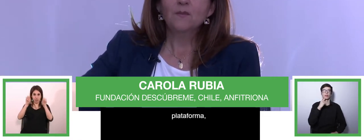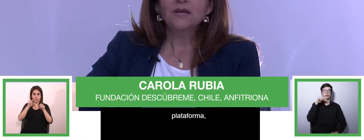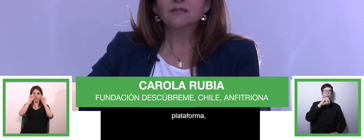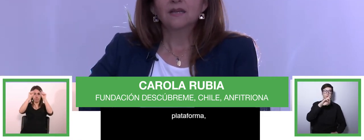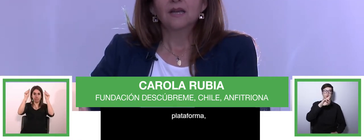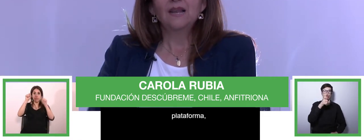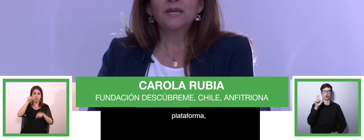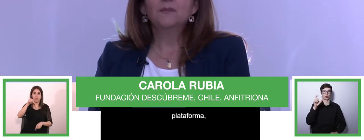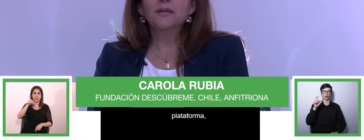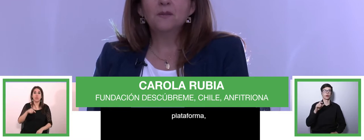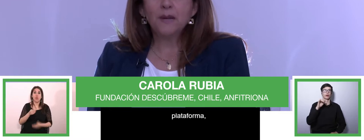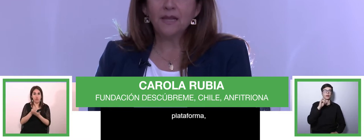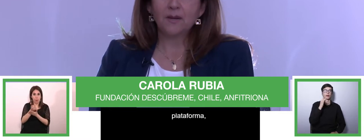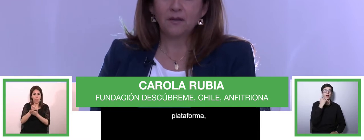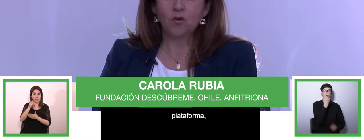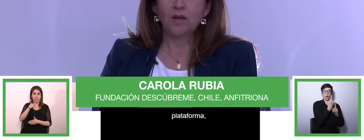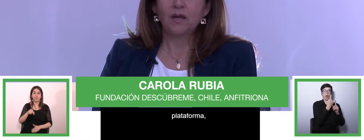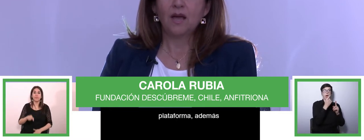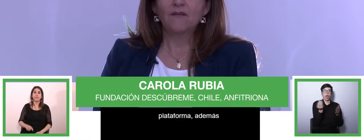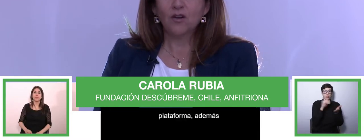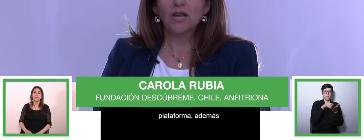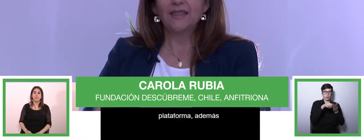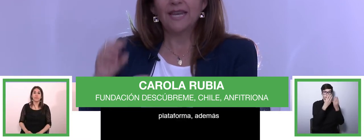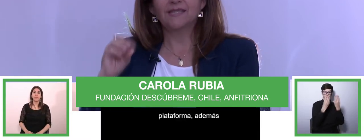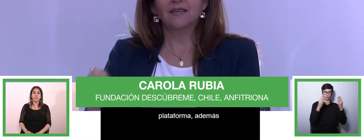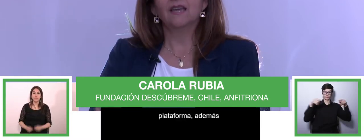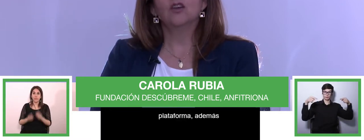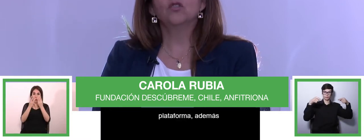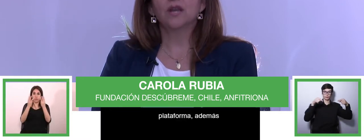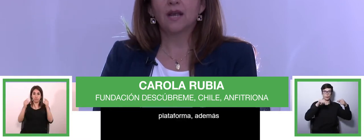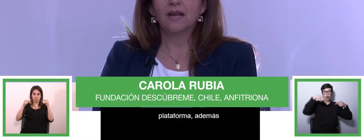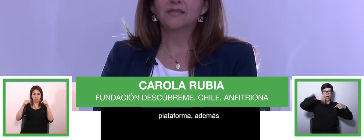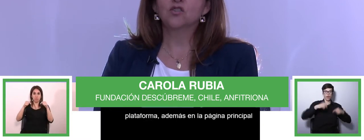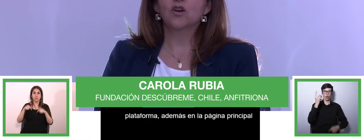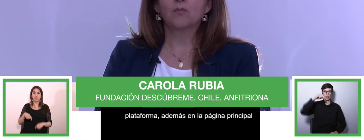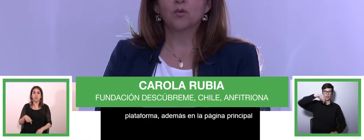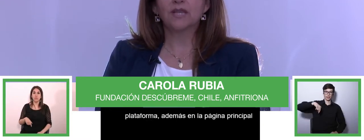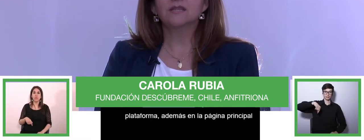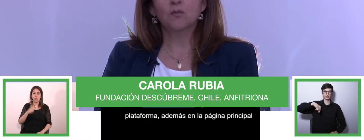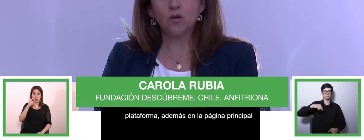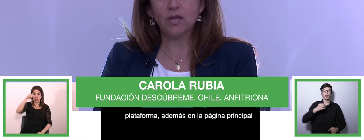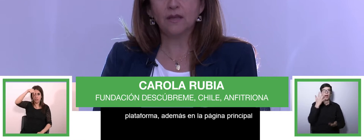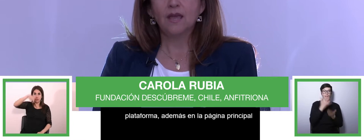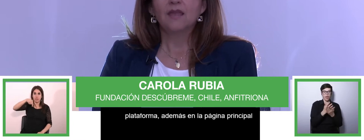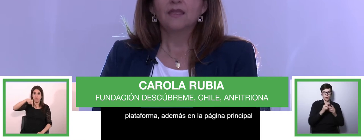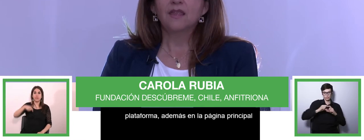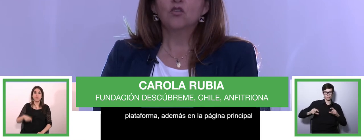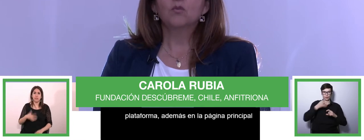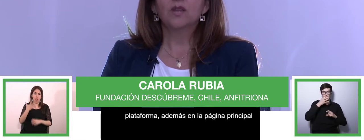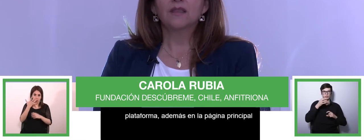Además, en la página principal de la plataforma, abajo en la derecha, encontrarán la sección reporte Ciro Project,